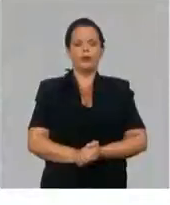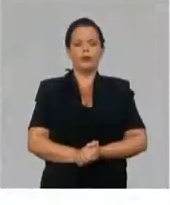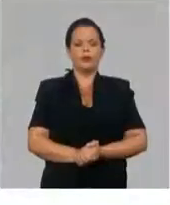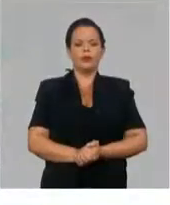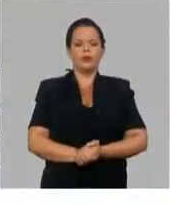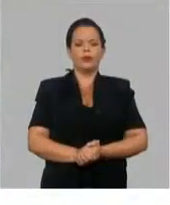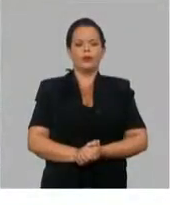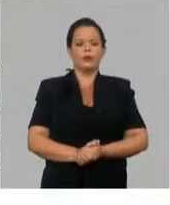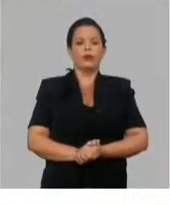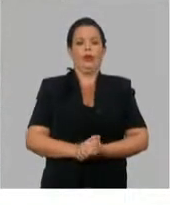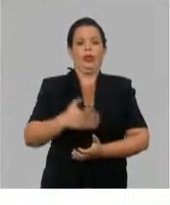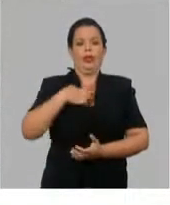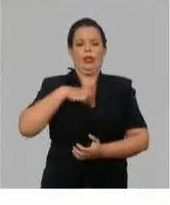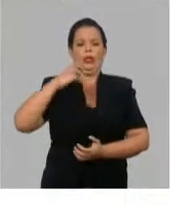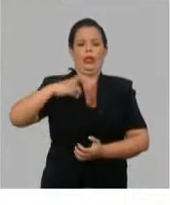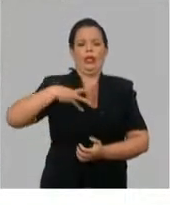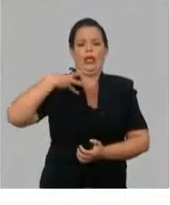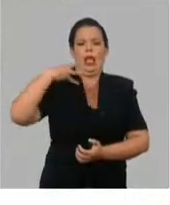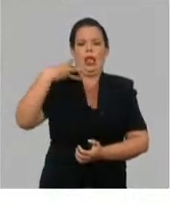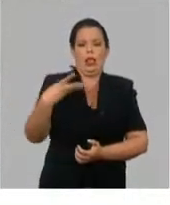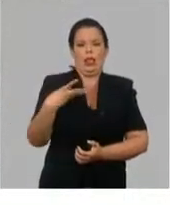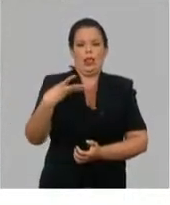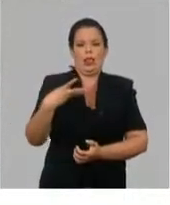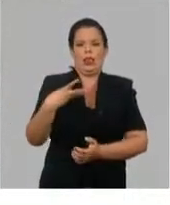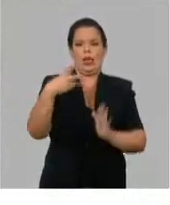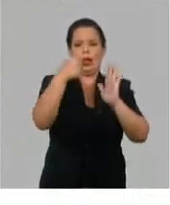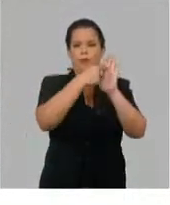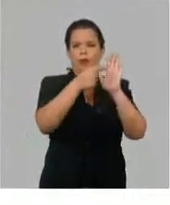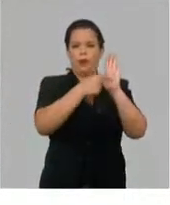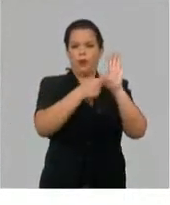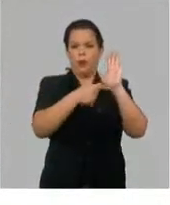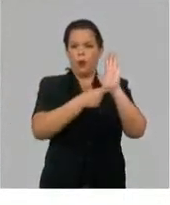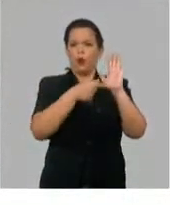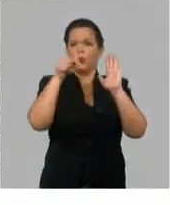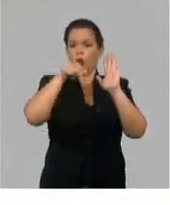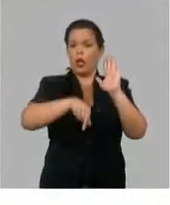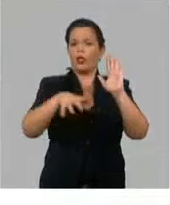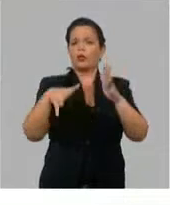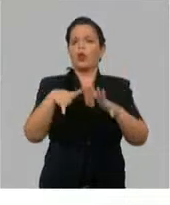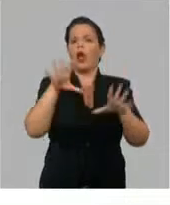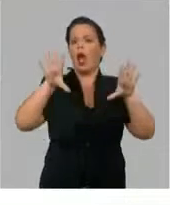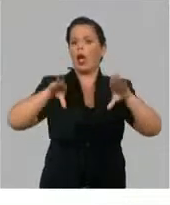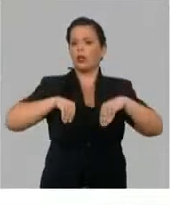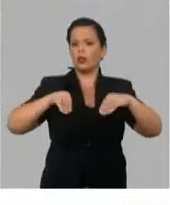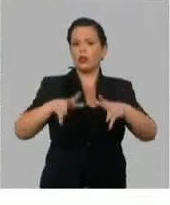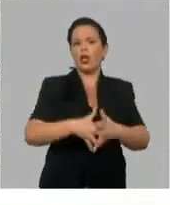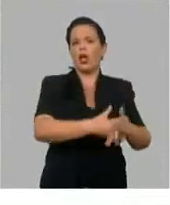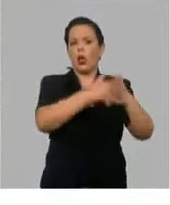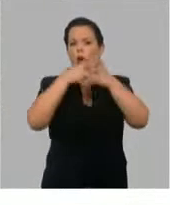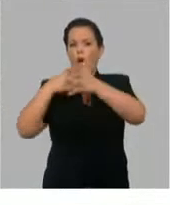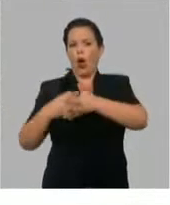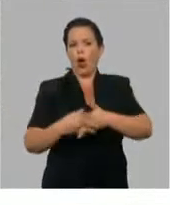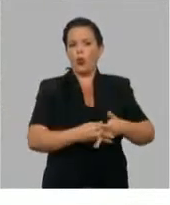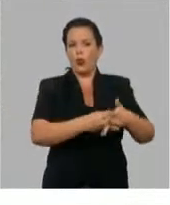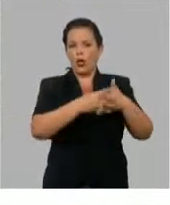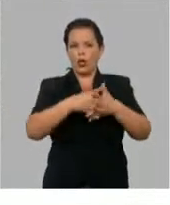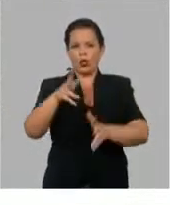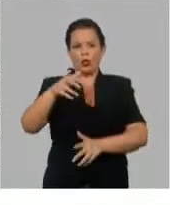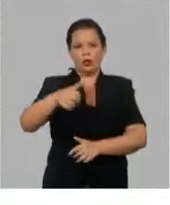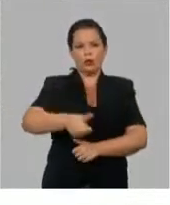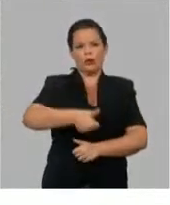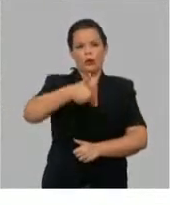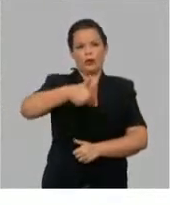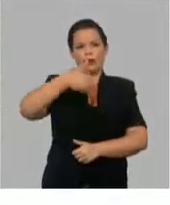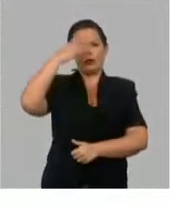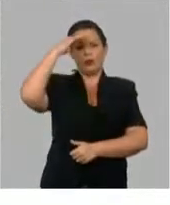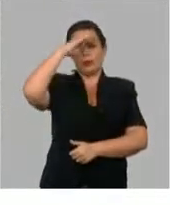Que hay tres elementos de esta historia estándar, que es lo que fue aceptado por el gobierno de Trump y además los grandes medios de prensa.